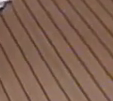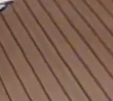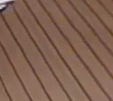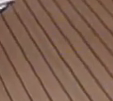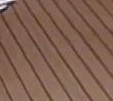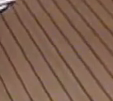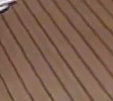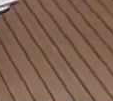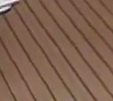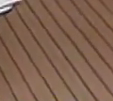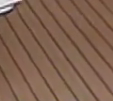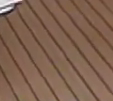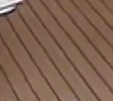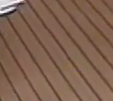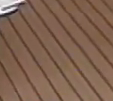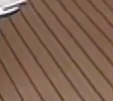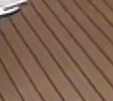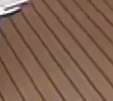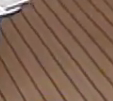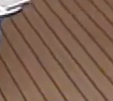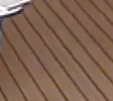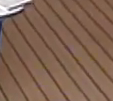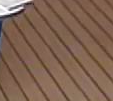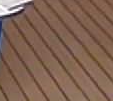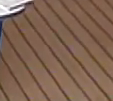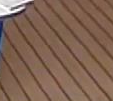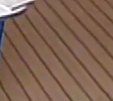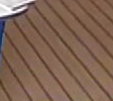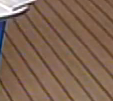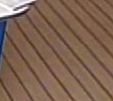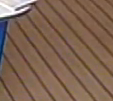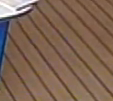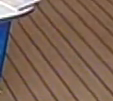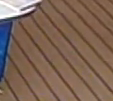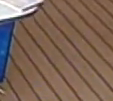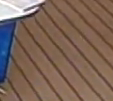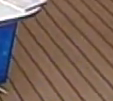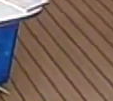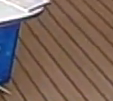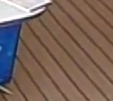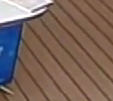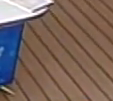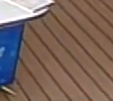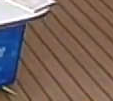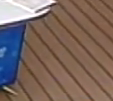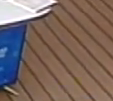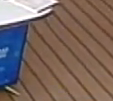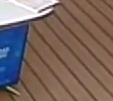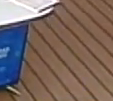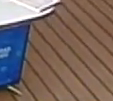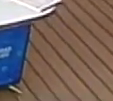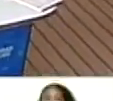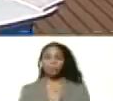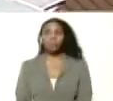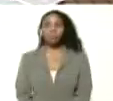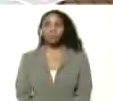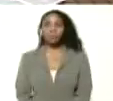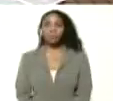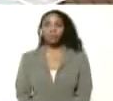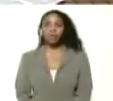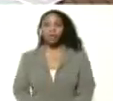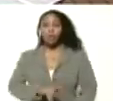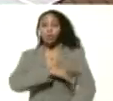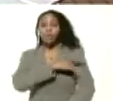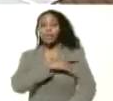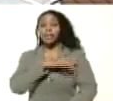Inclusión pertinente, de calidad, dice, este video, la inclusión pertinente, de calidad, en las universidades